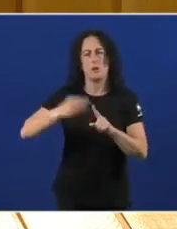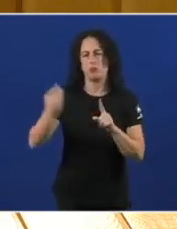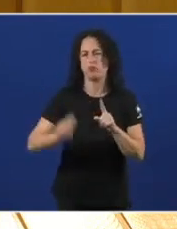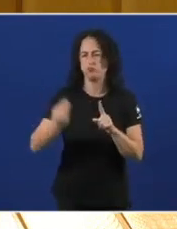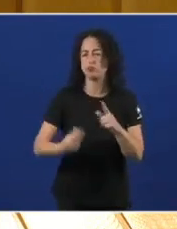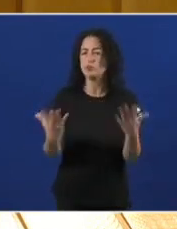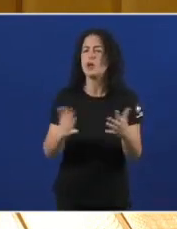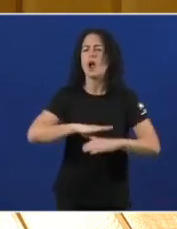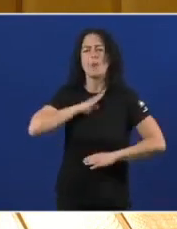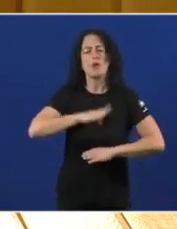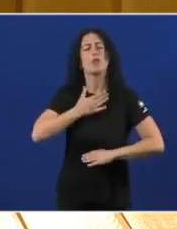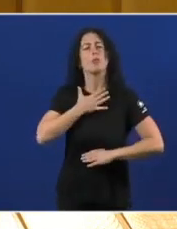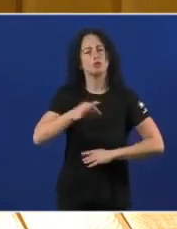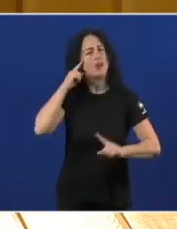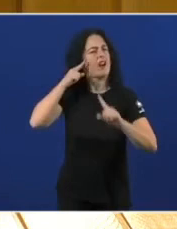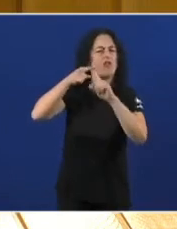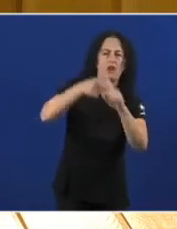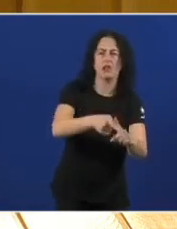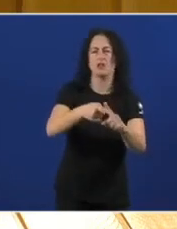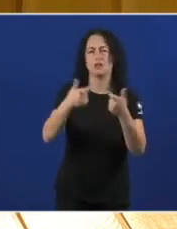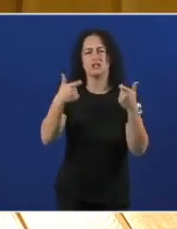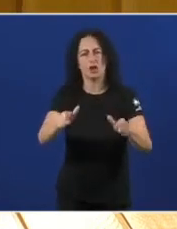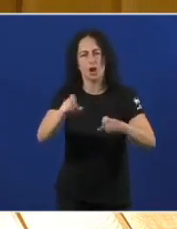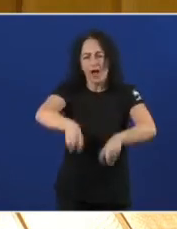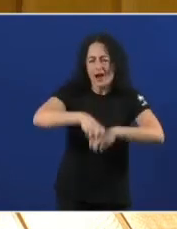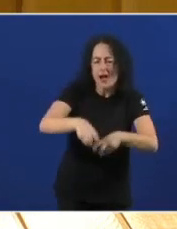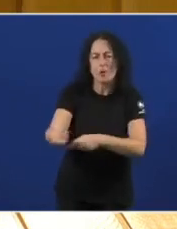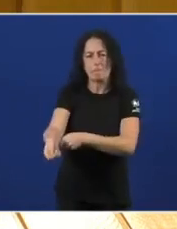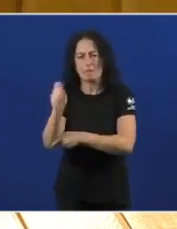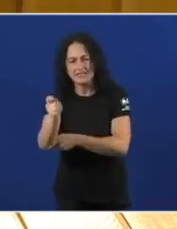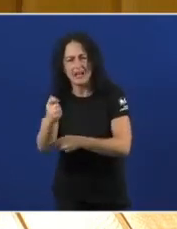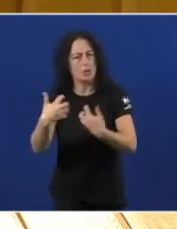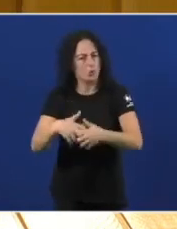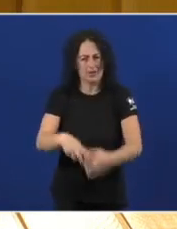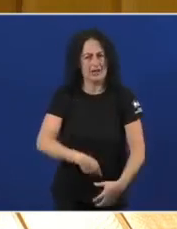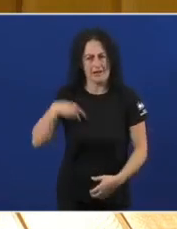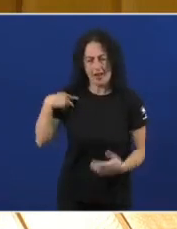temos Capacidade Para ser referentes No sector agrario Na pesca Na industria